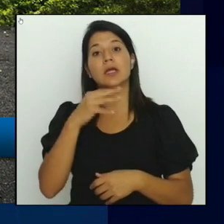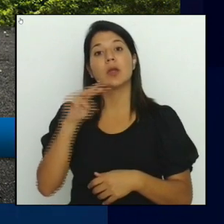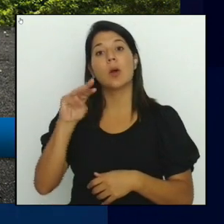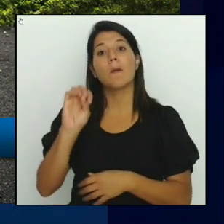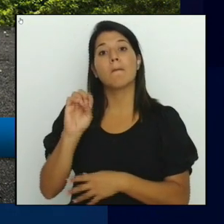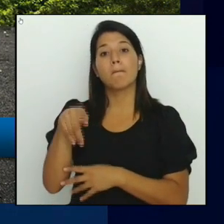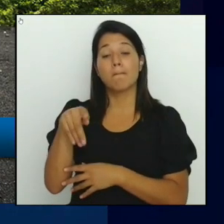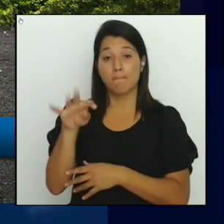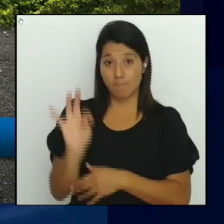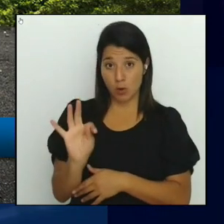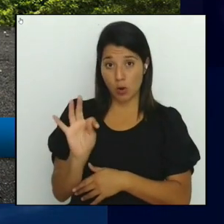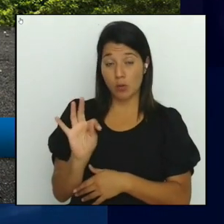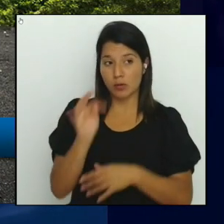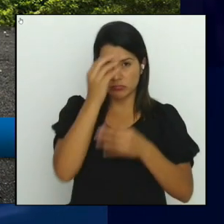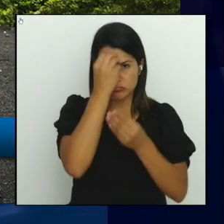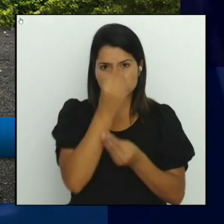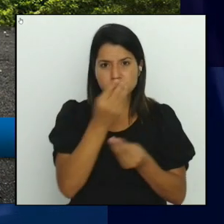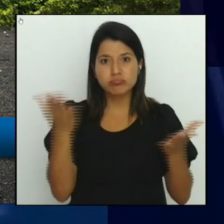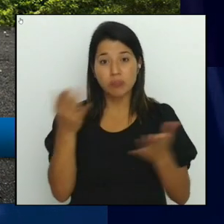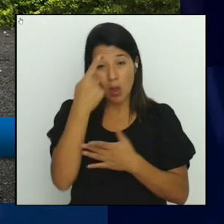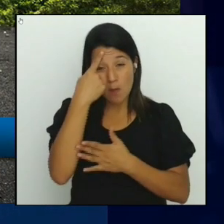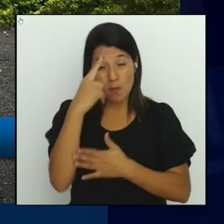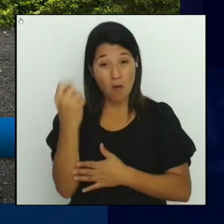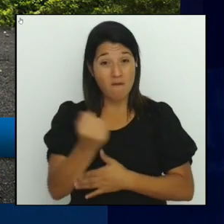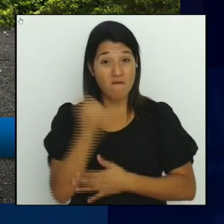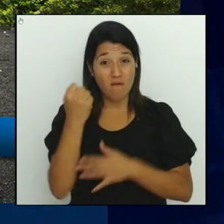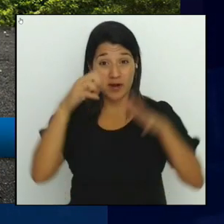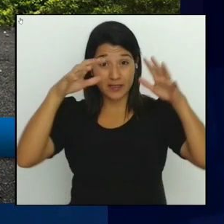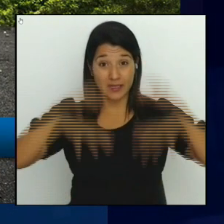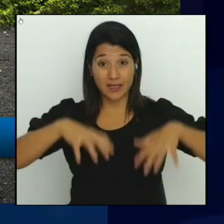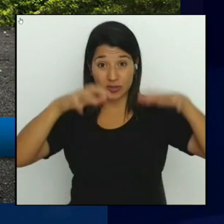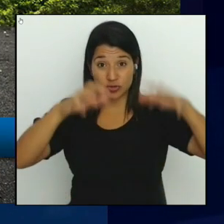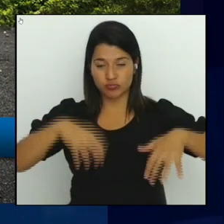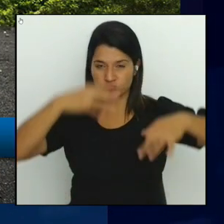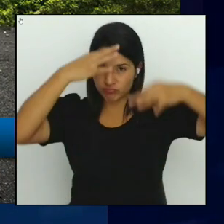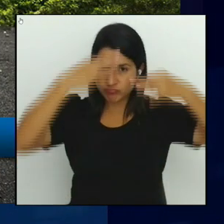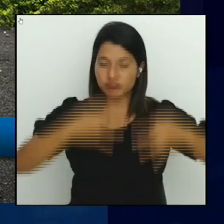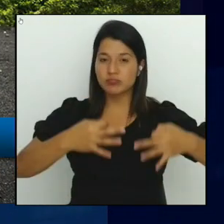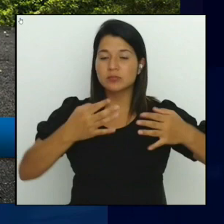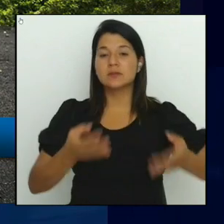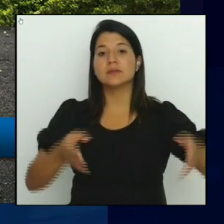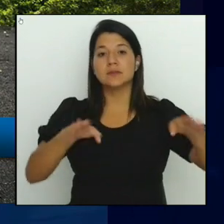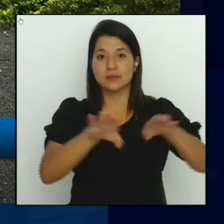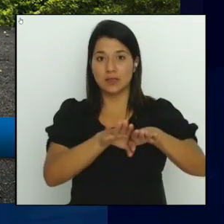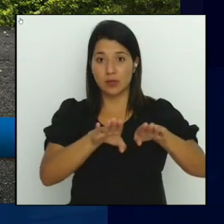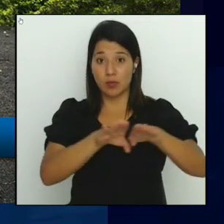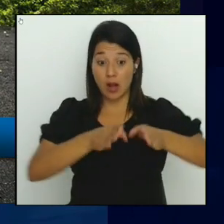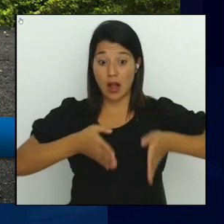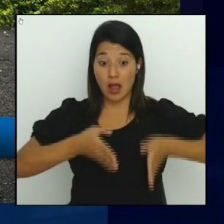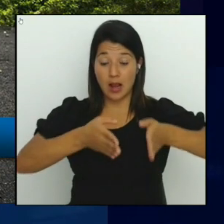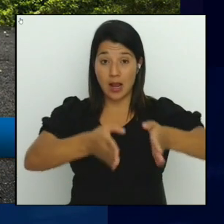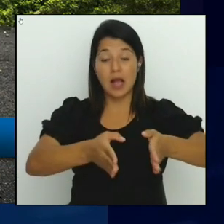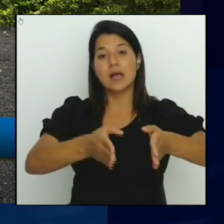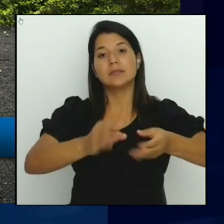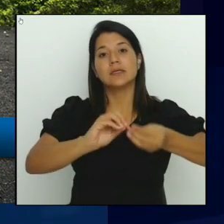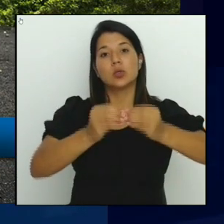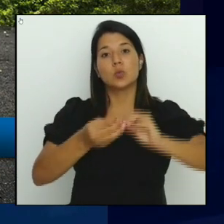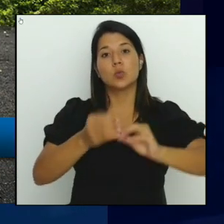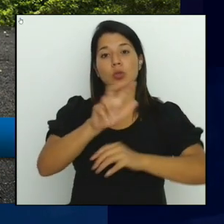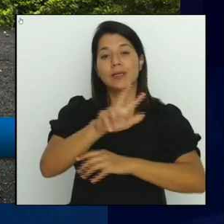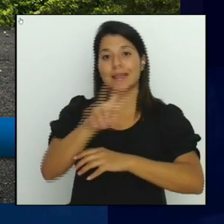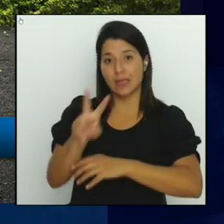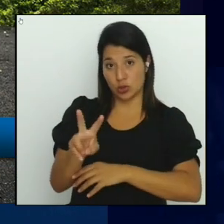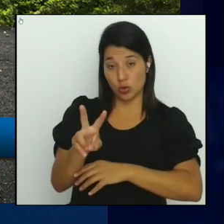informó que debido a las fuertes lluvias se procede con el cierre preventivo de la Ruta Nacional 32. A primeras